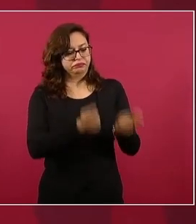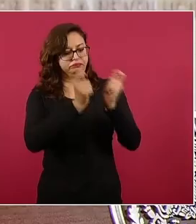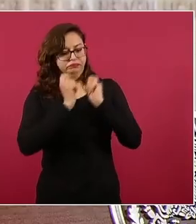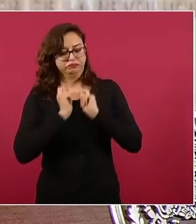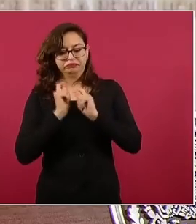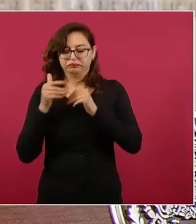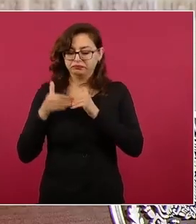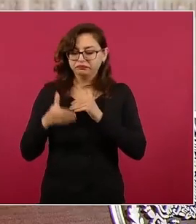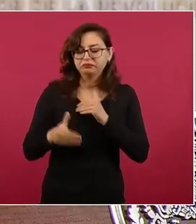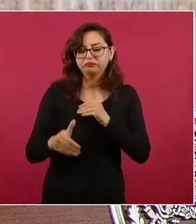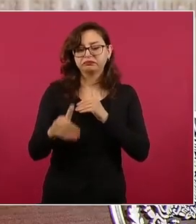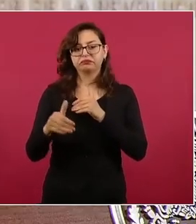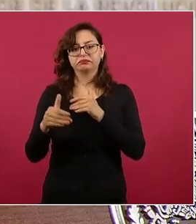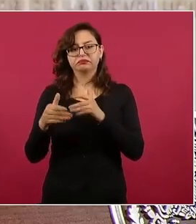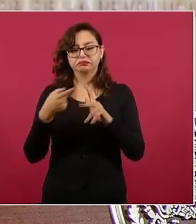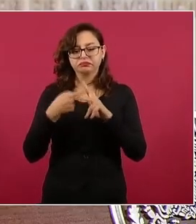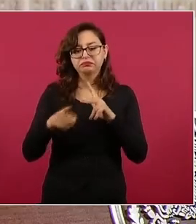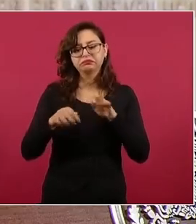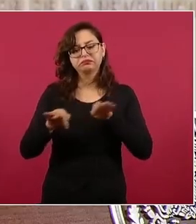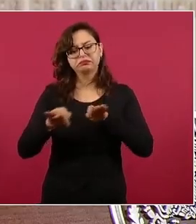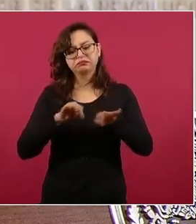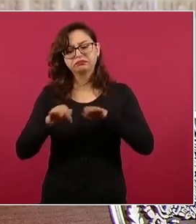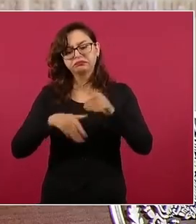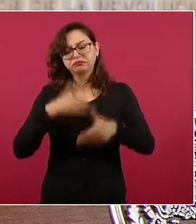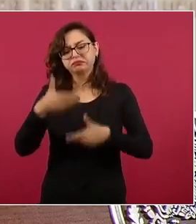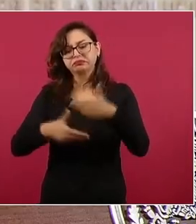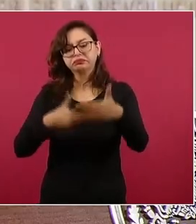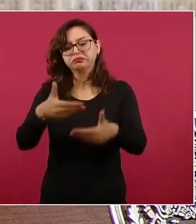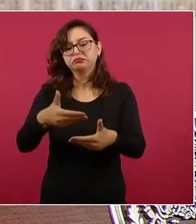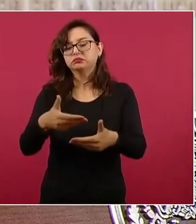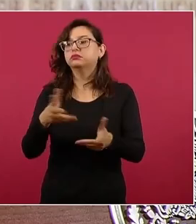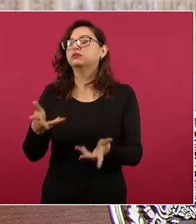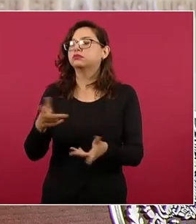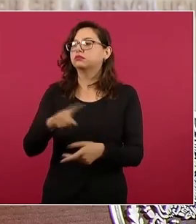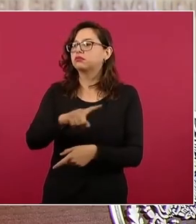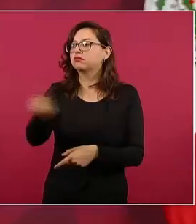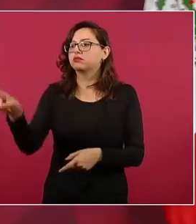y empiezan a haber triunfos importantes